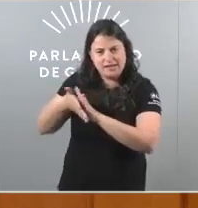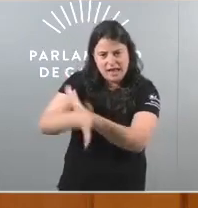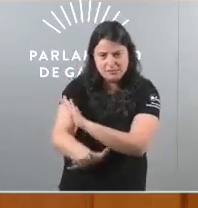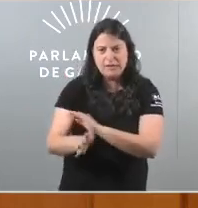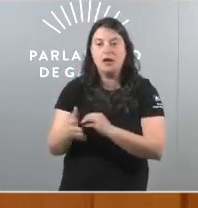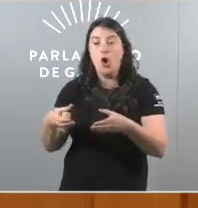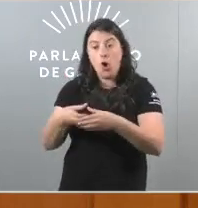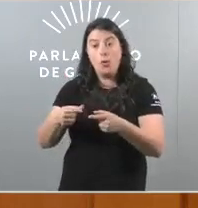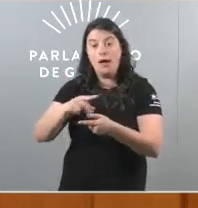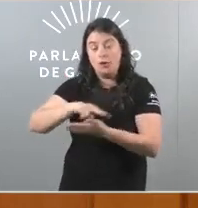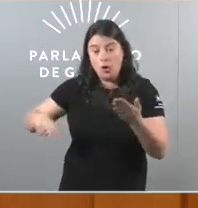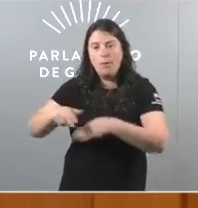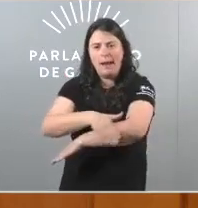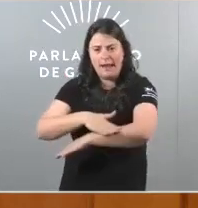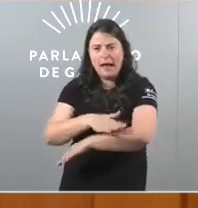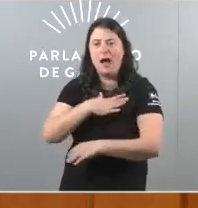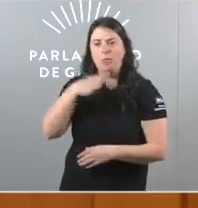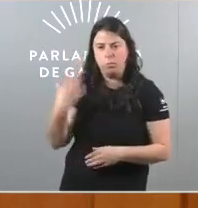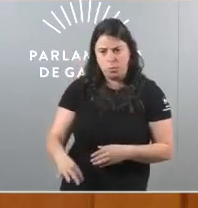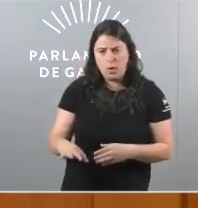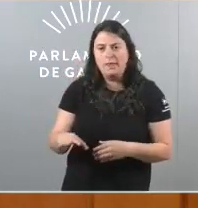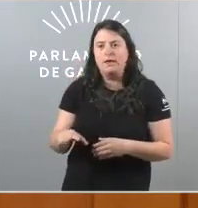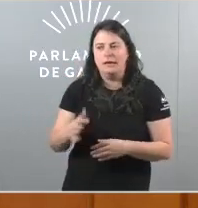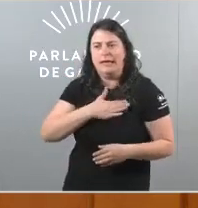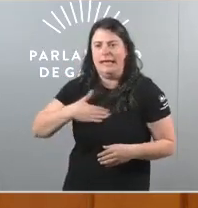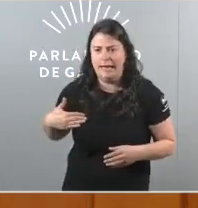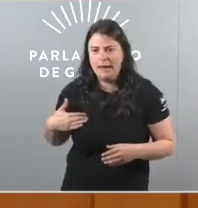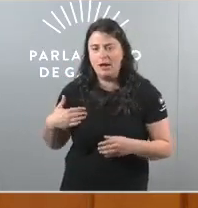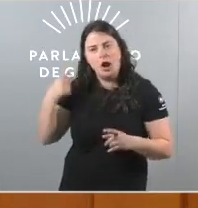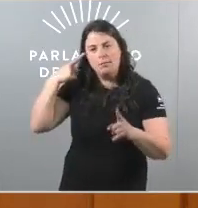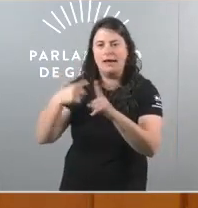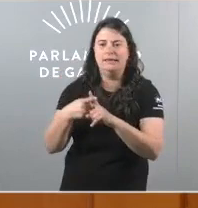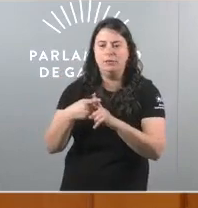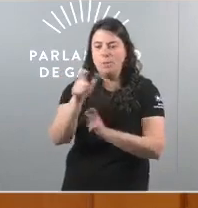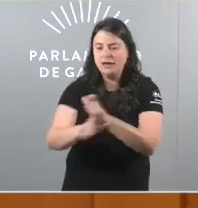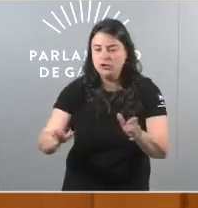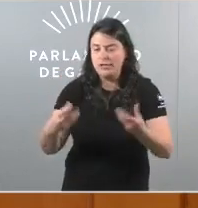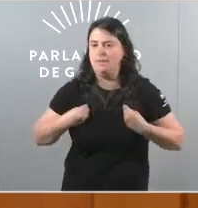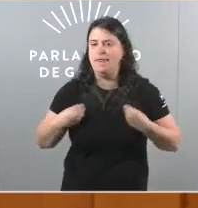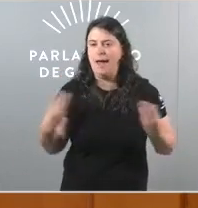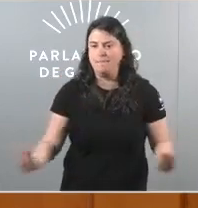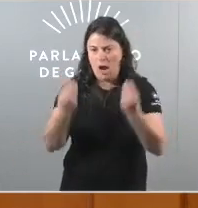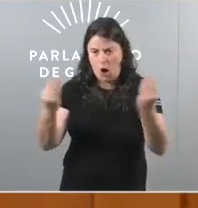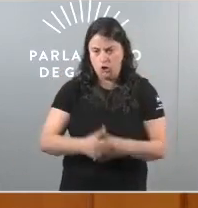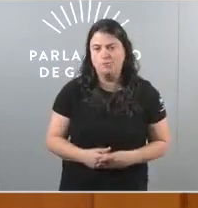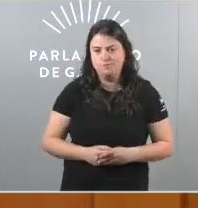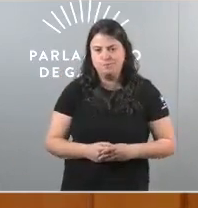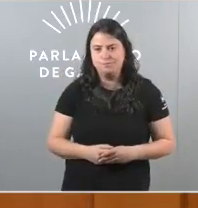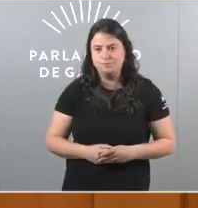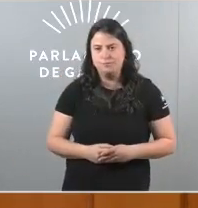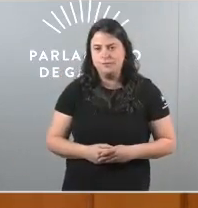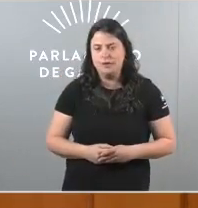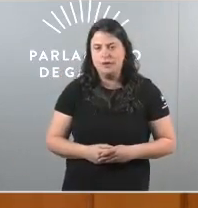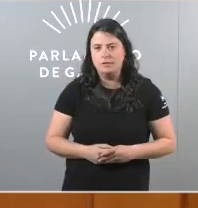goberno do BNG porán xente para porán marcha para mellorar a vida da xente empezando polo máis